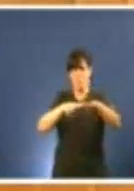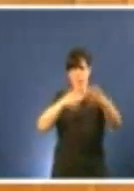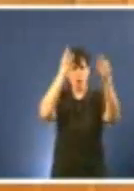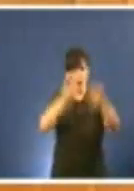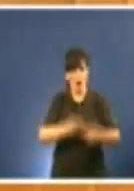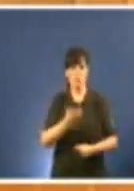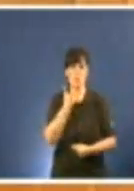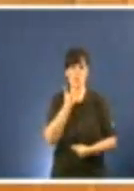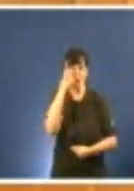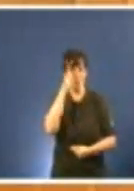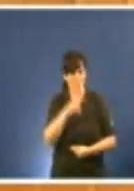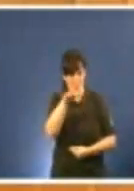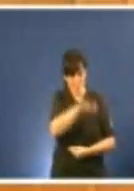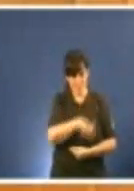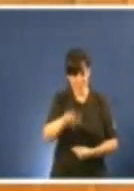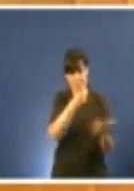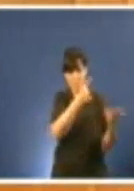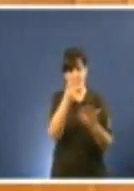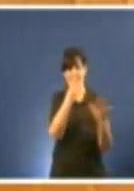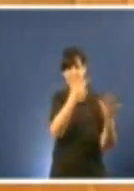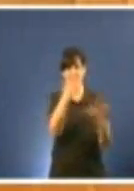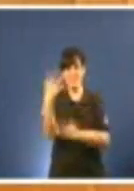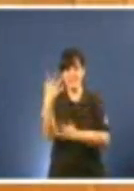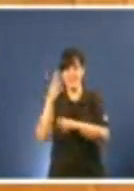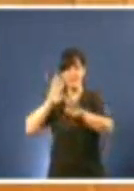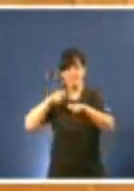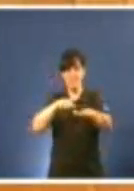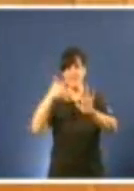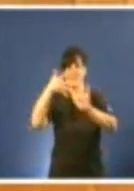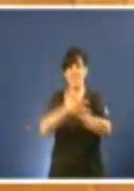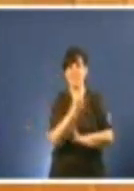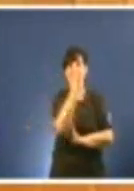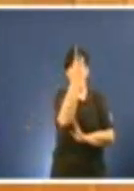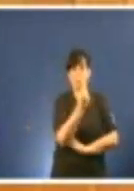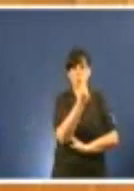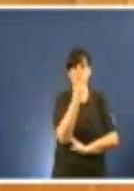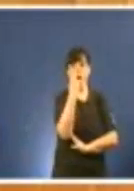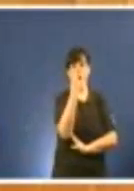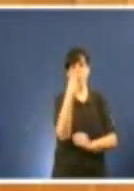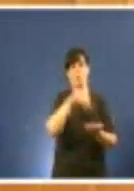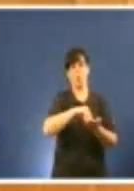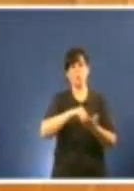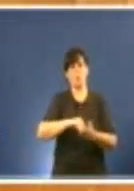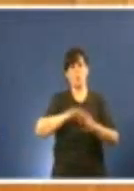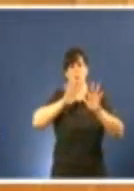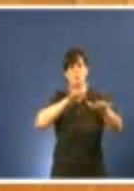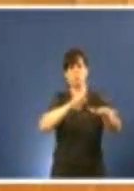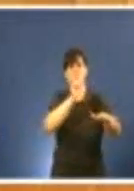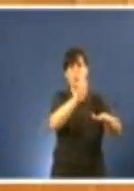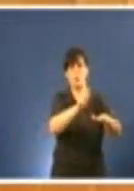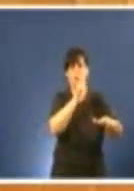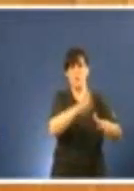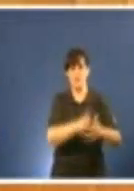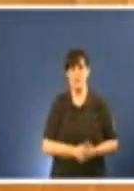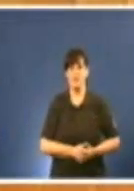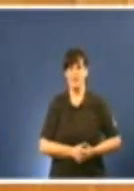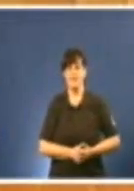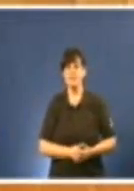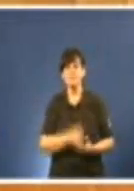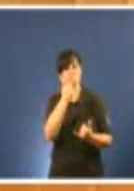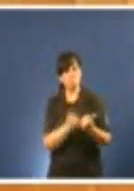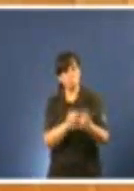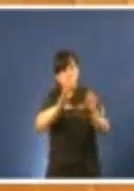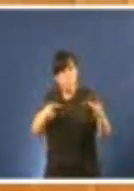exemplo 675, dúas protestas por día prácticamente. E evidentemente chegou a resposta do Partido